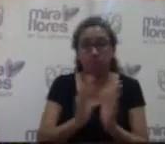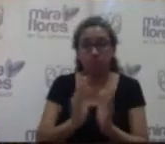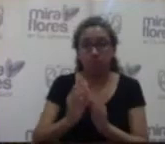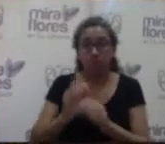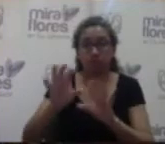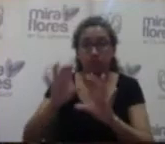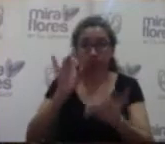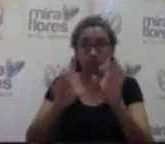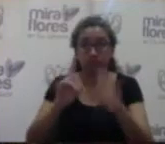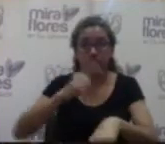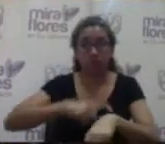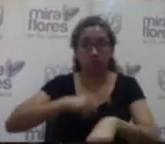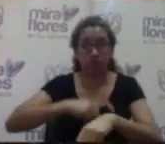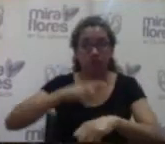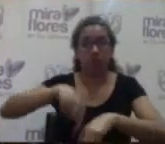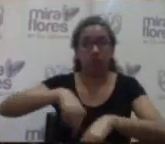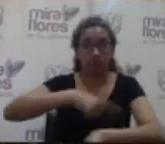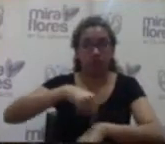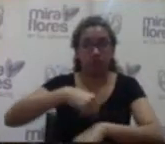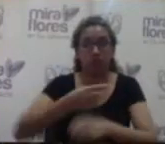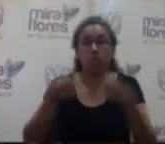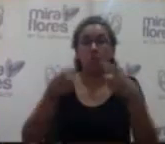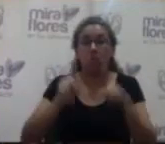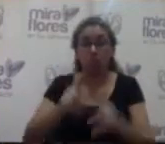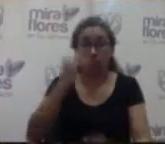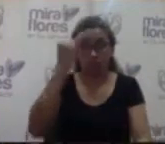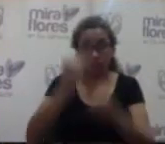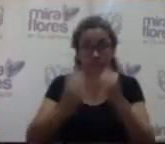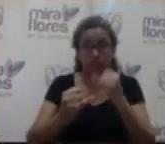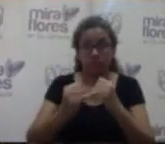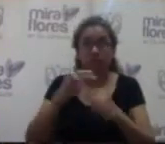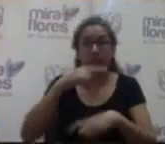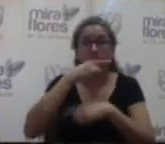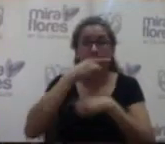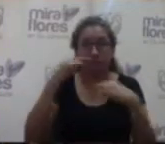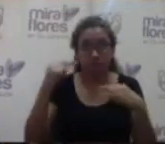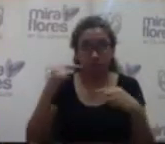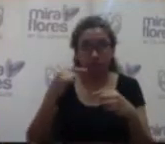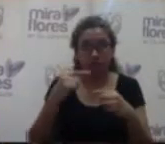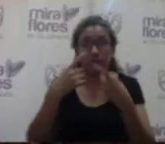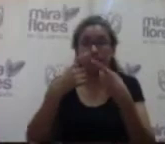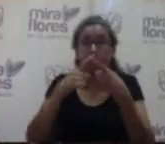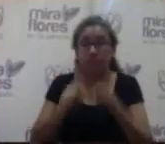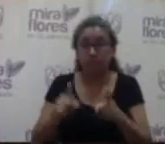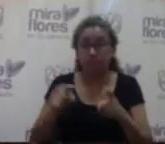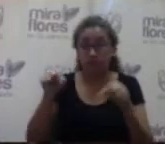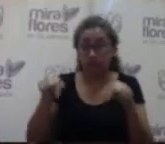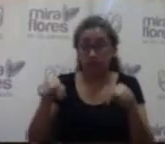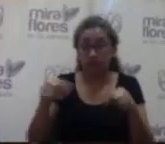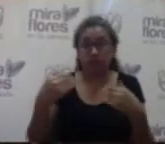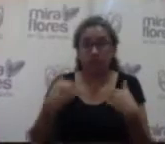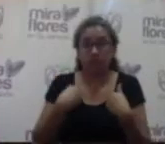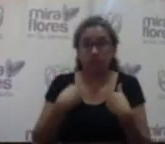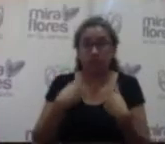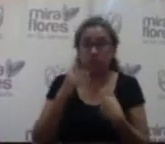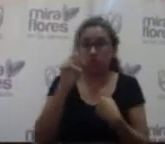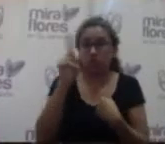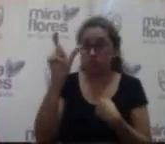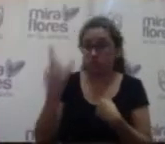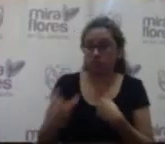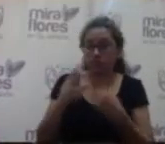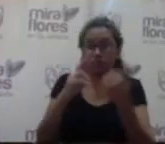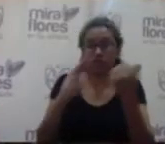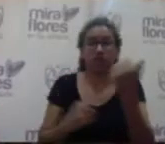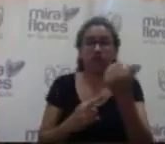un tiempo y va a estar recién en marzo del próximo año pero acá tenemos un miembro de la próxima gestión como es el